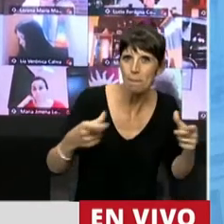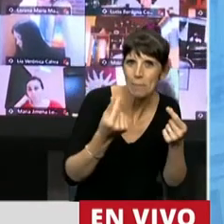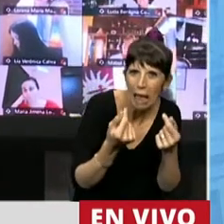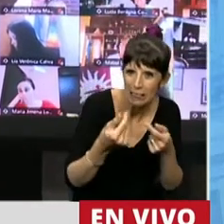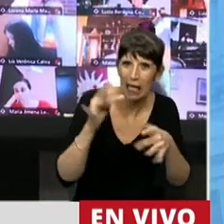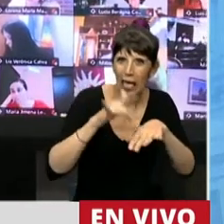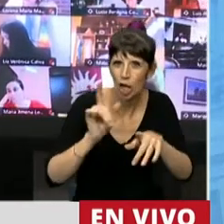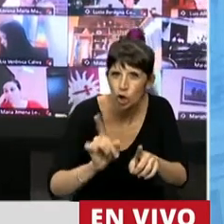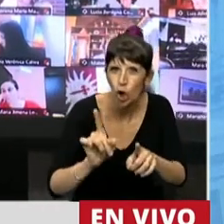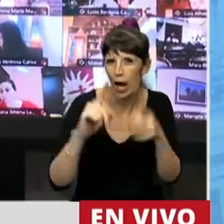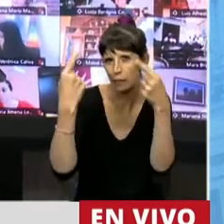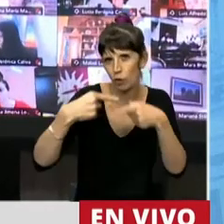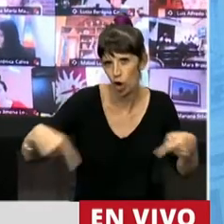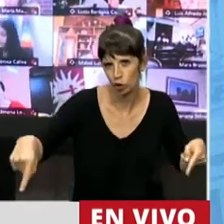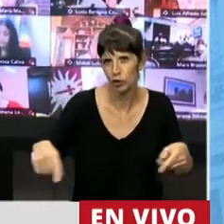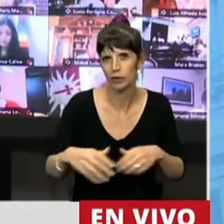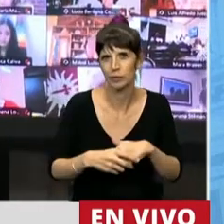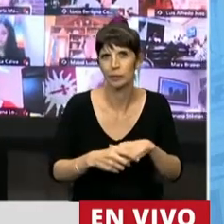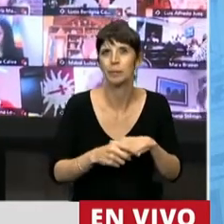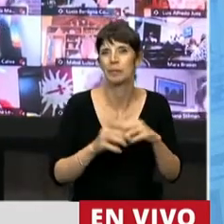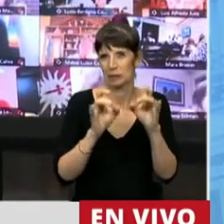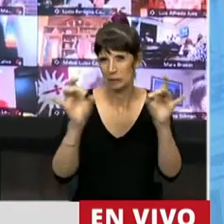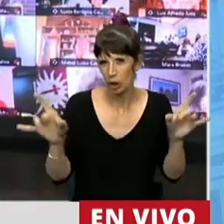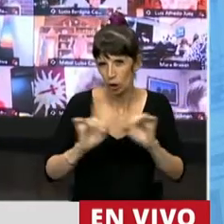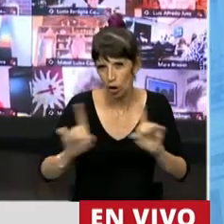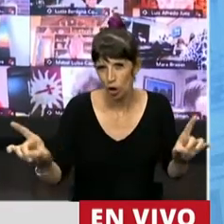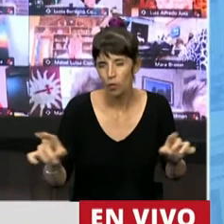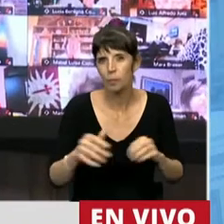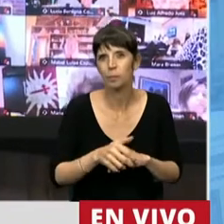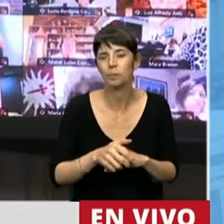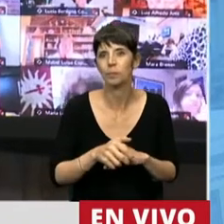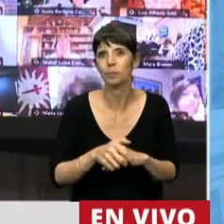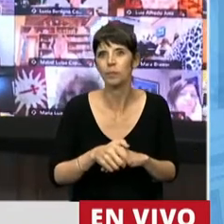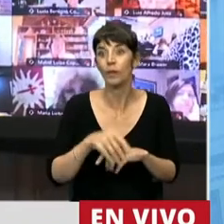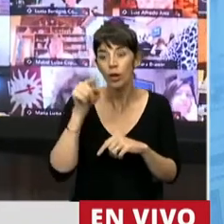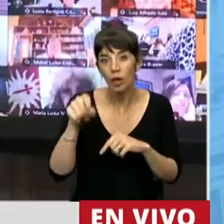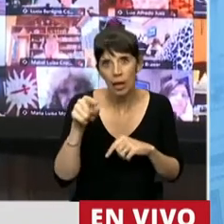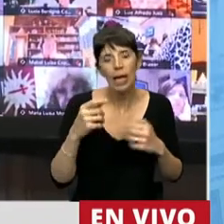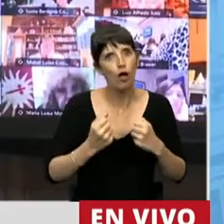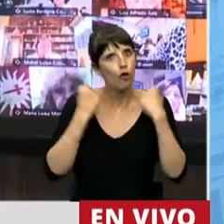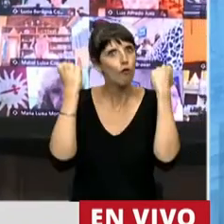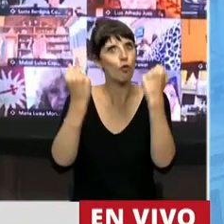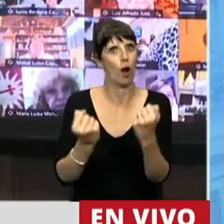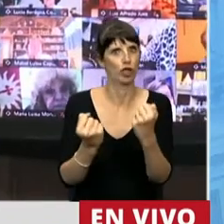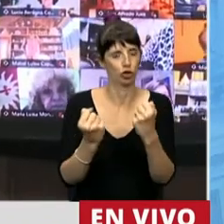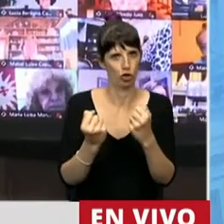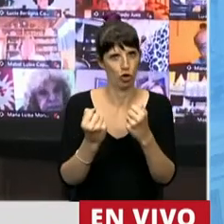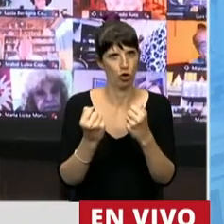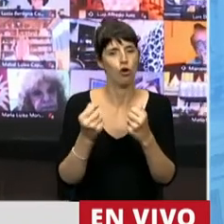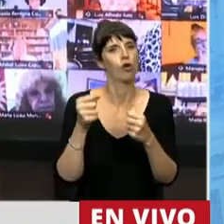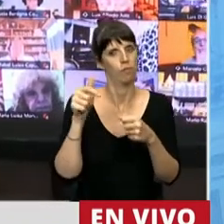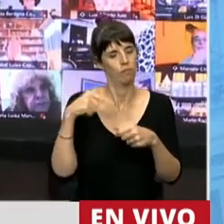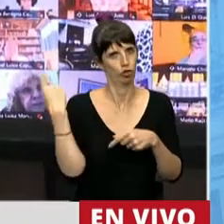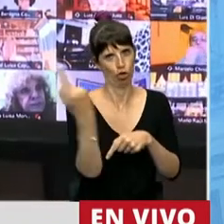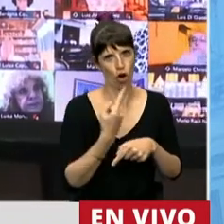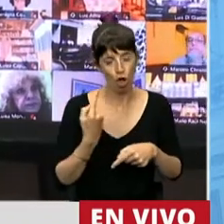pero realmente este esfuerzo que debe ser compartido y que sobre todo los bancos